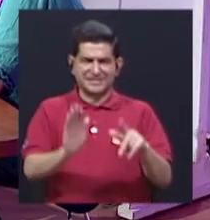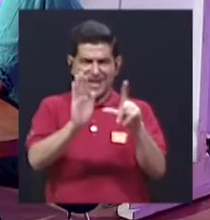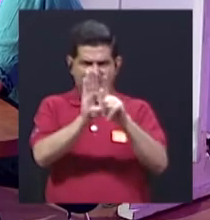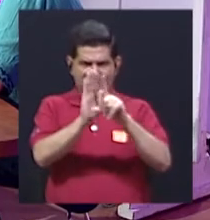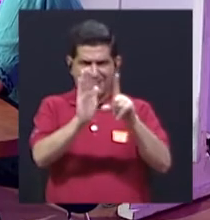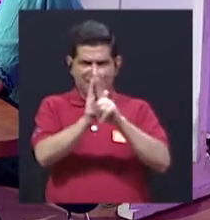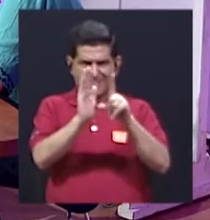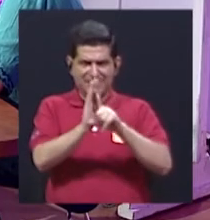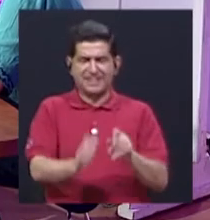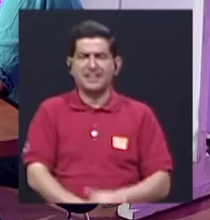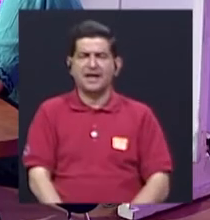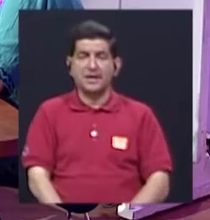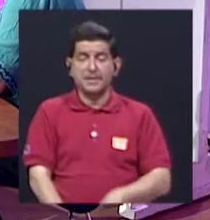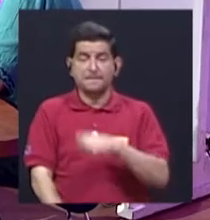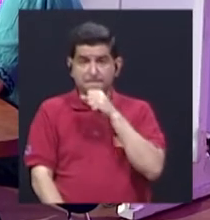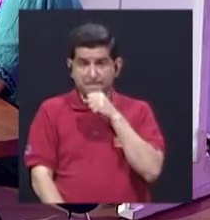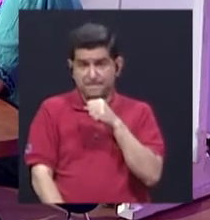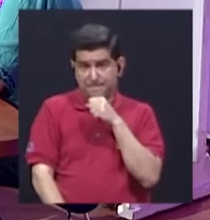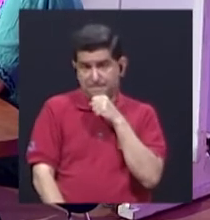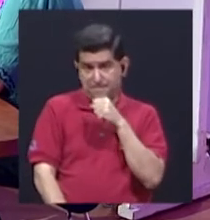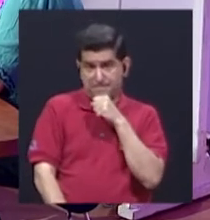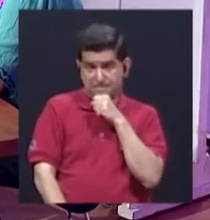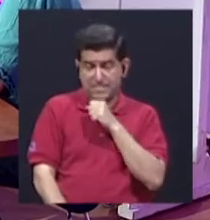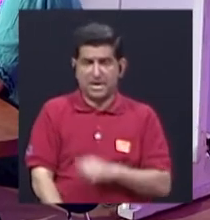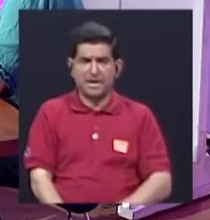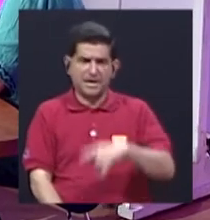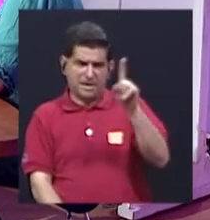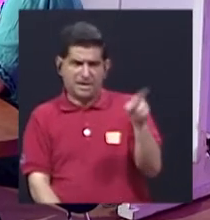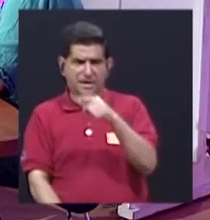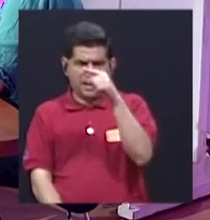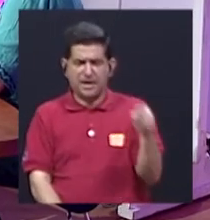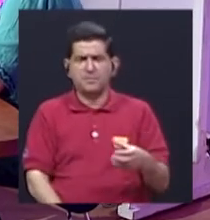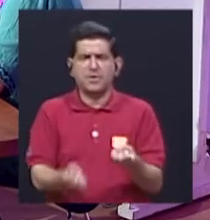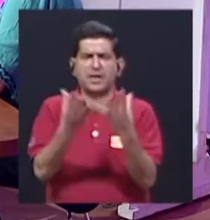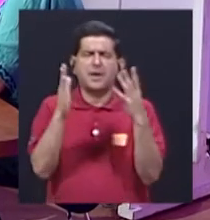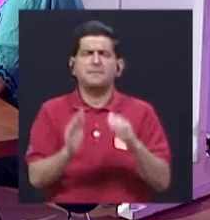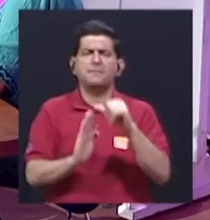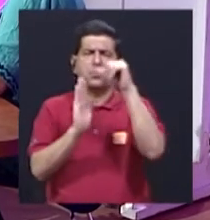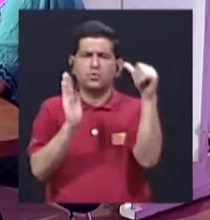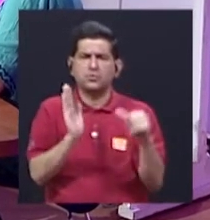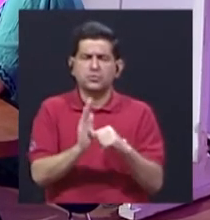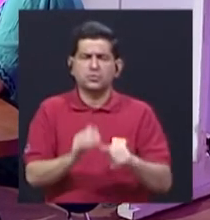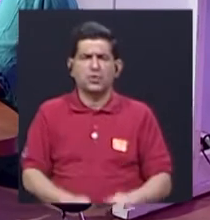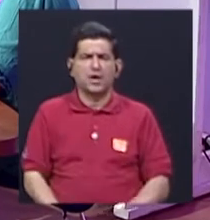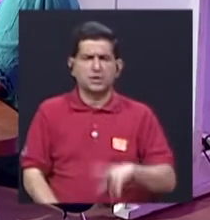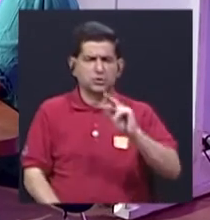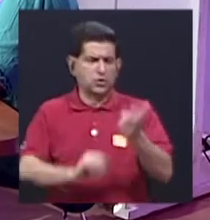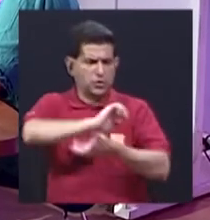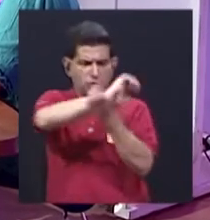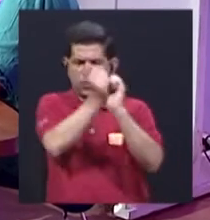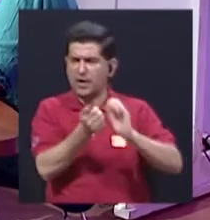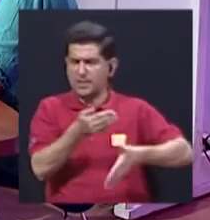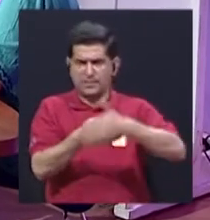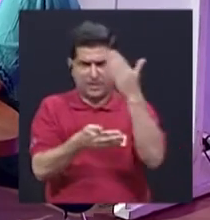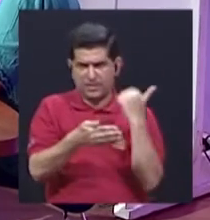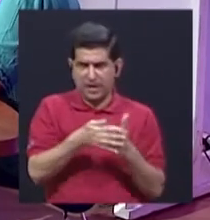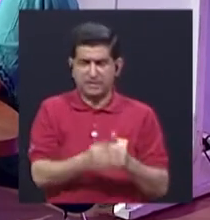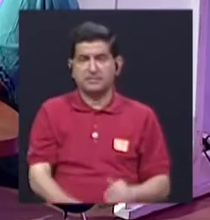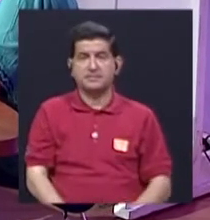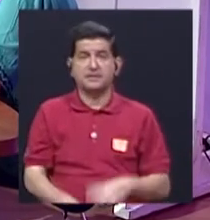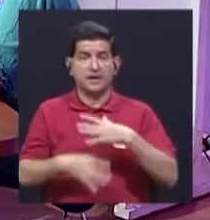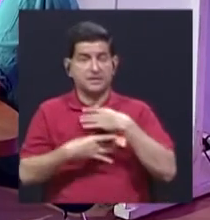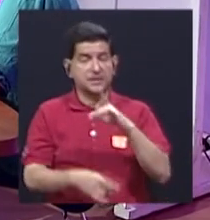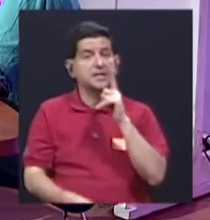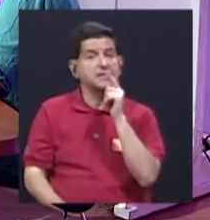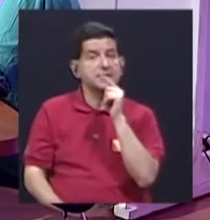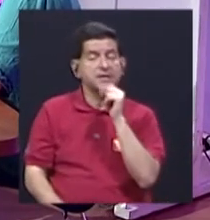tan vieja que ha sido derogada en bastantes artículos sigue vigente? No la han cambiado antes. ¿Hay interés de